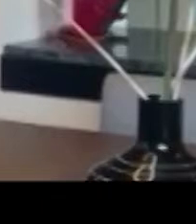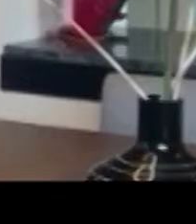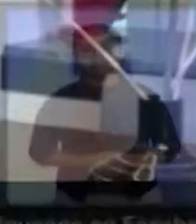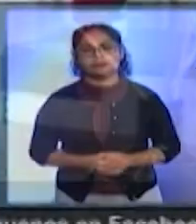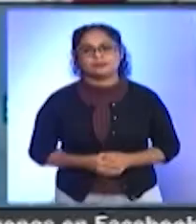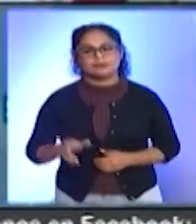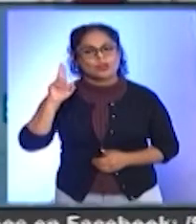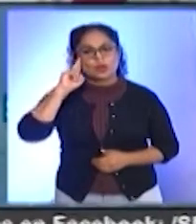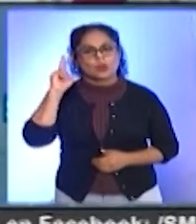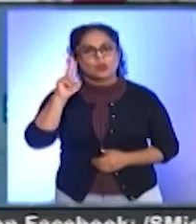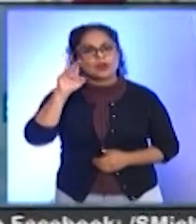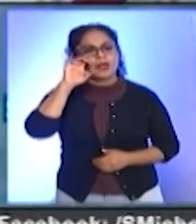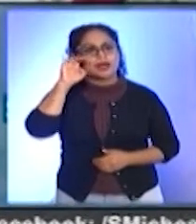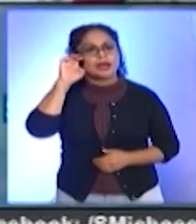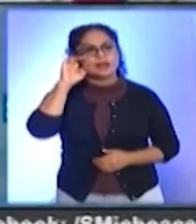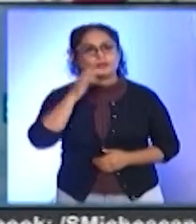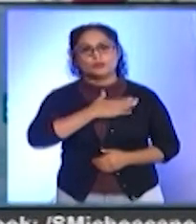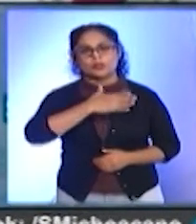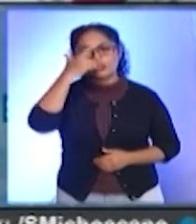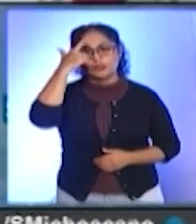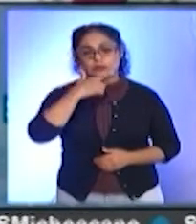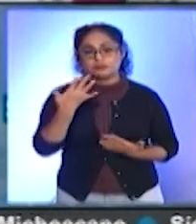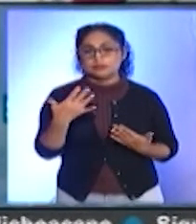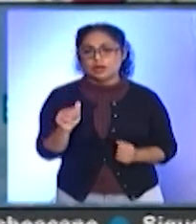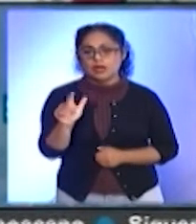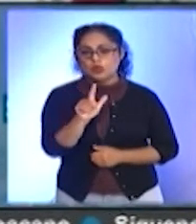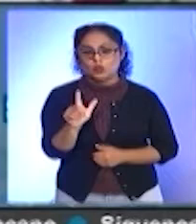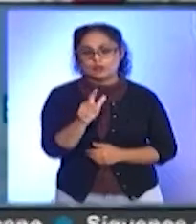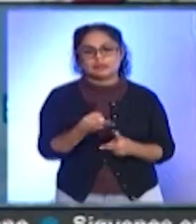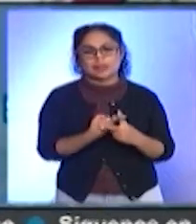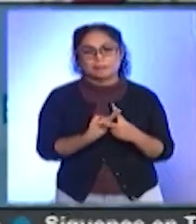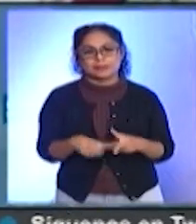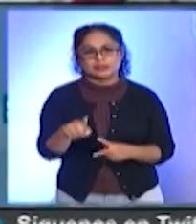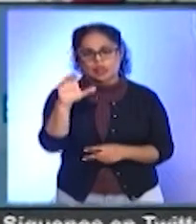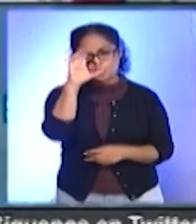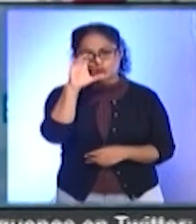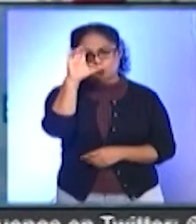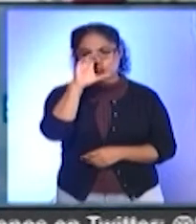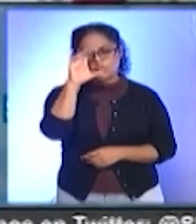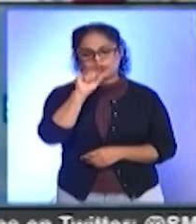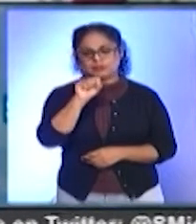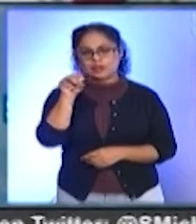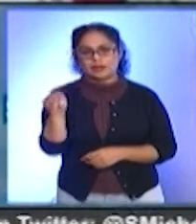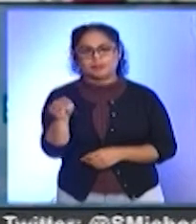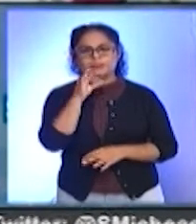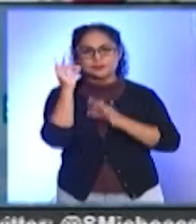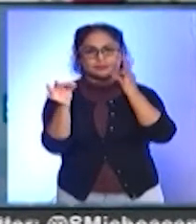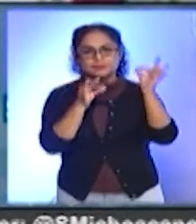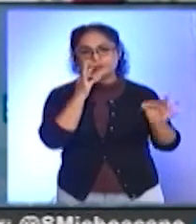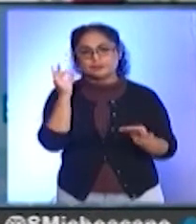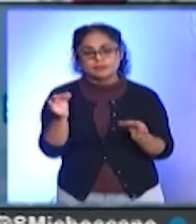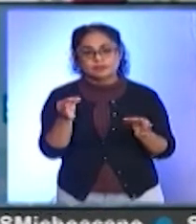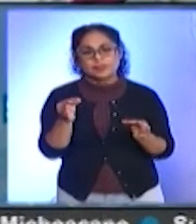Hola Erich, ¿qué tal? Muy buenas noches, así es, ya es lunes, damos inicio con el bloque cultural de SM Noticias y nos